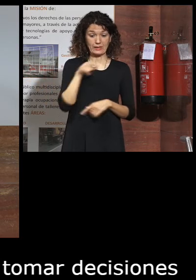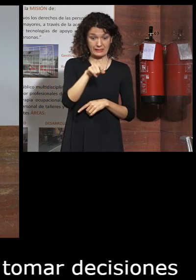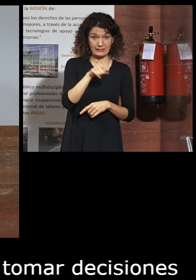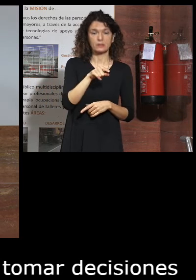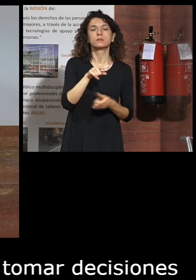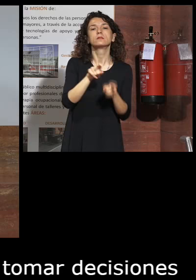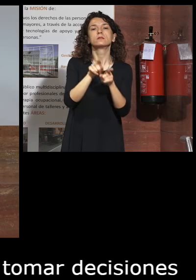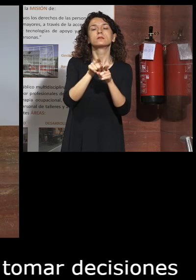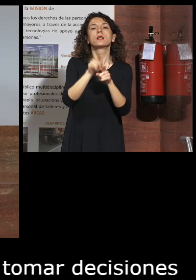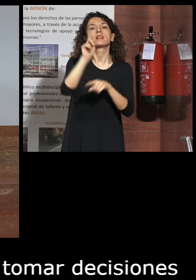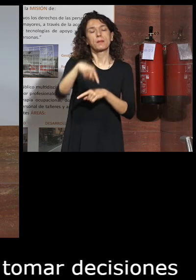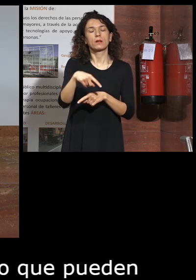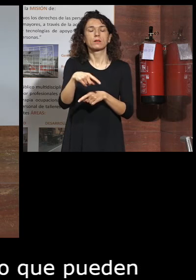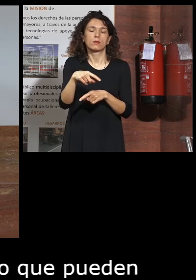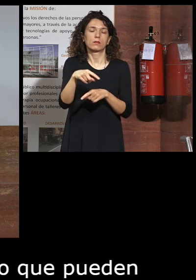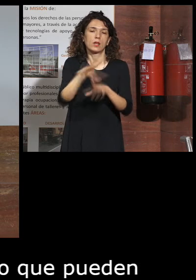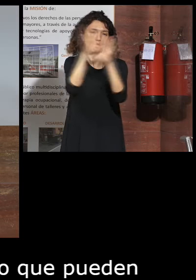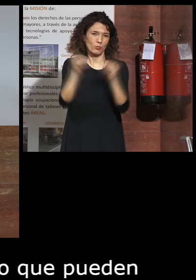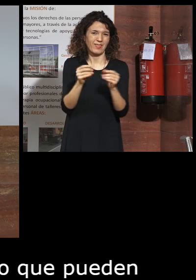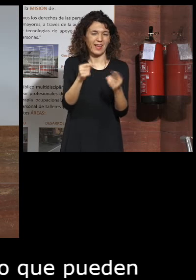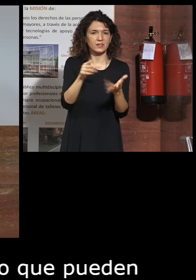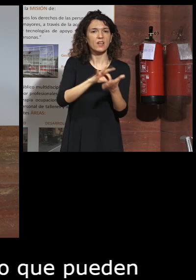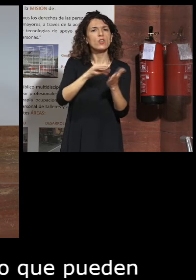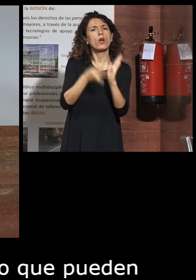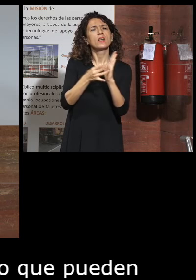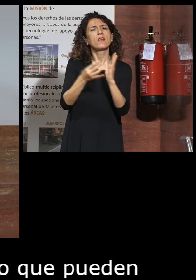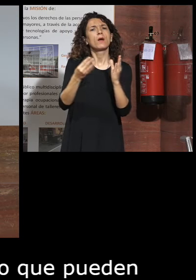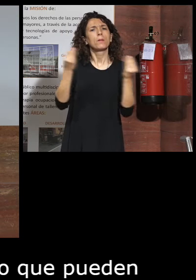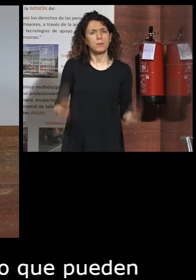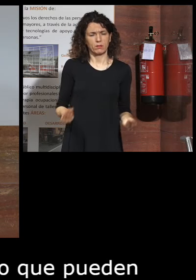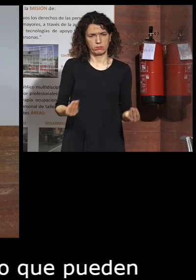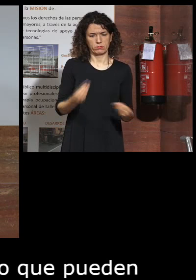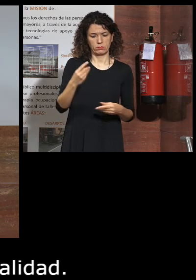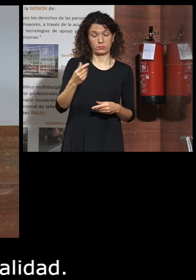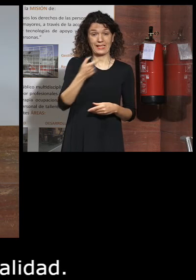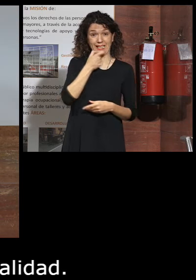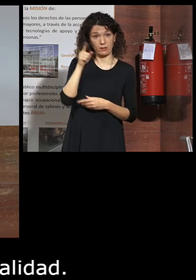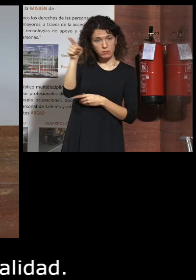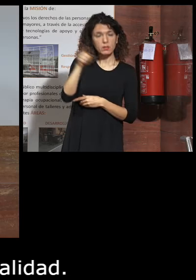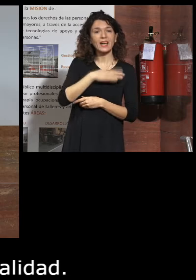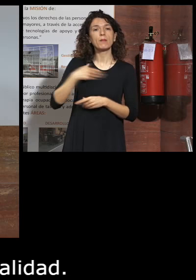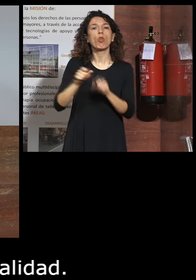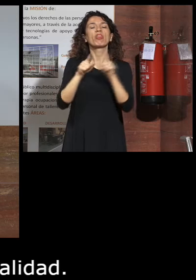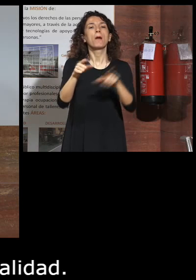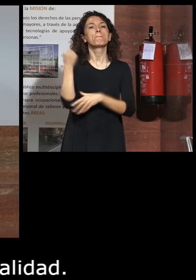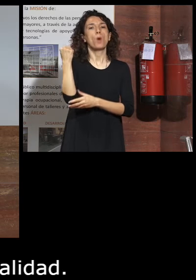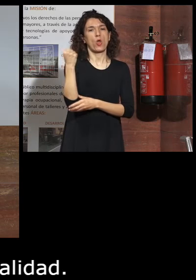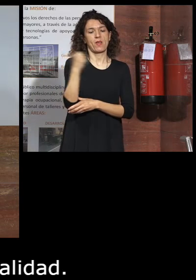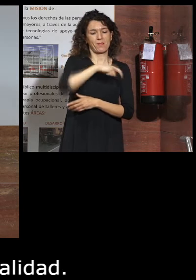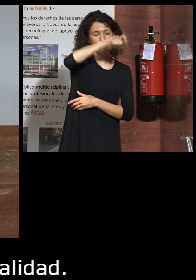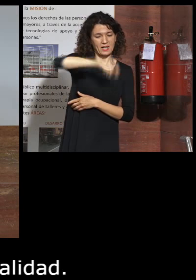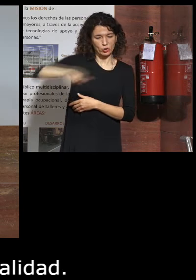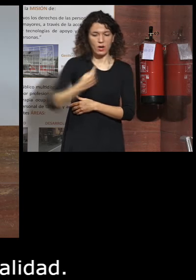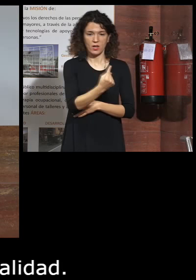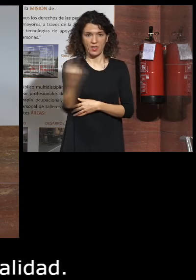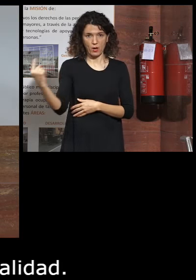de alta calidad. En nuestro país queremos empoderar a los individuos